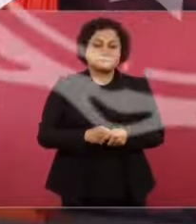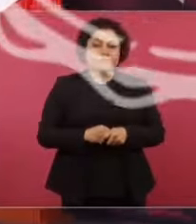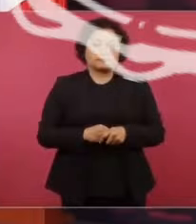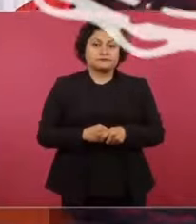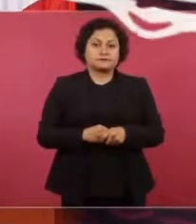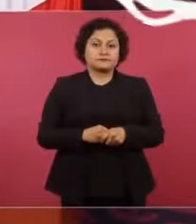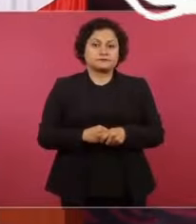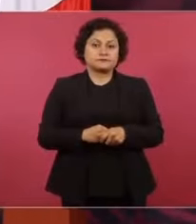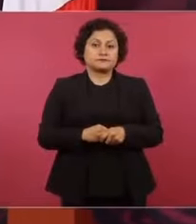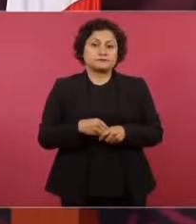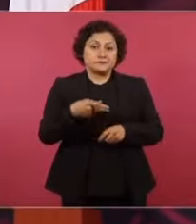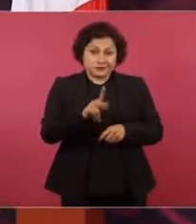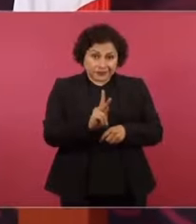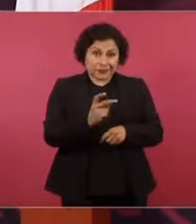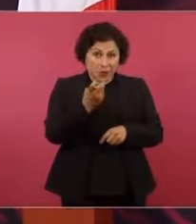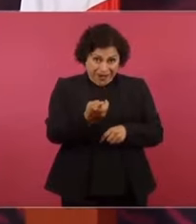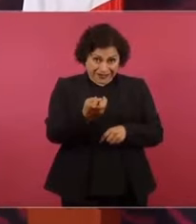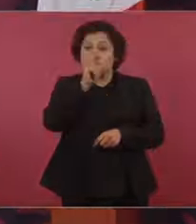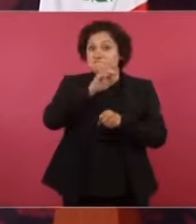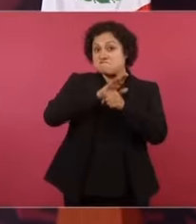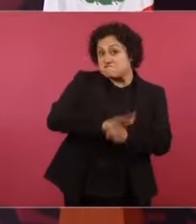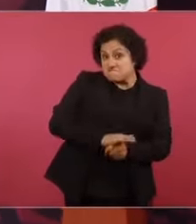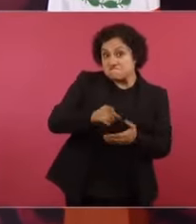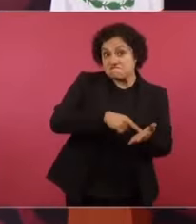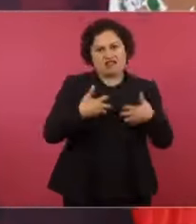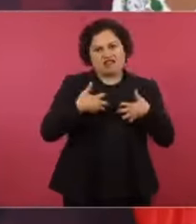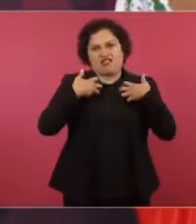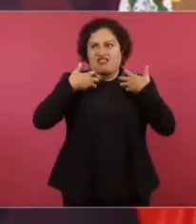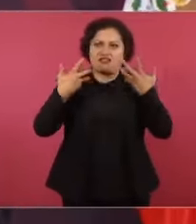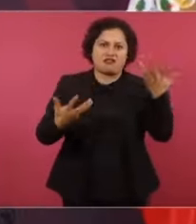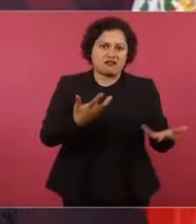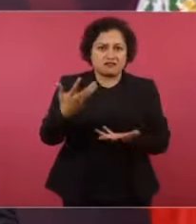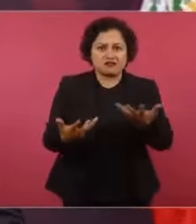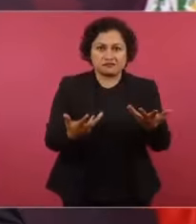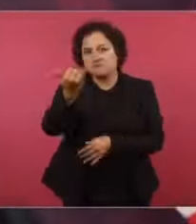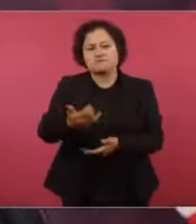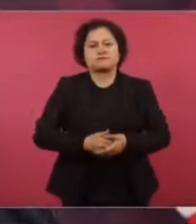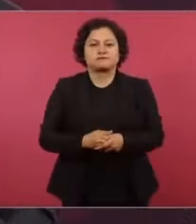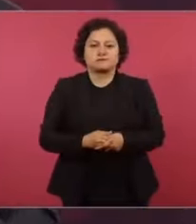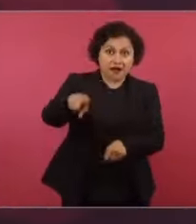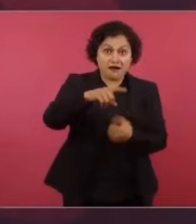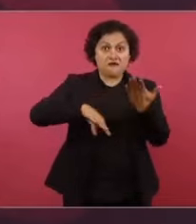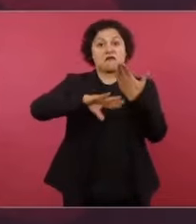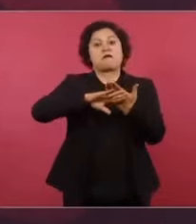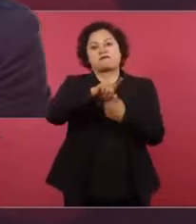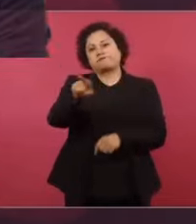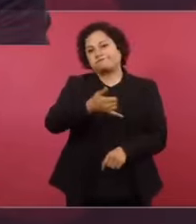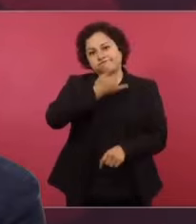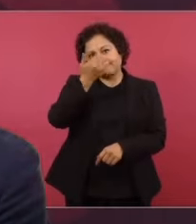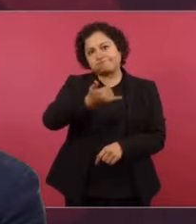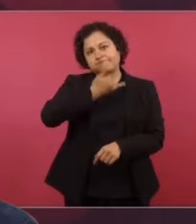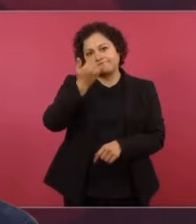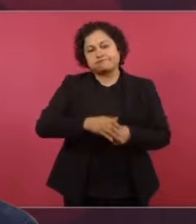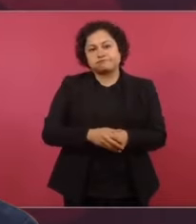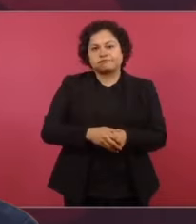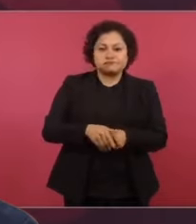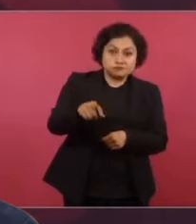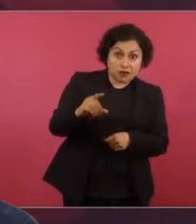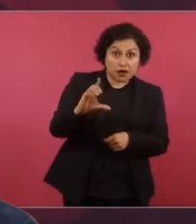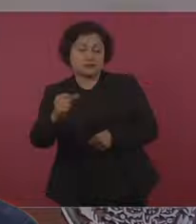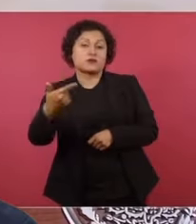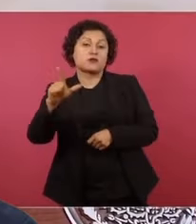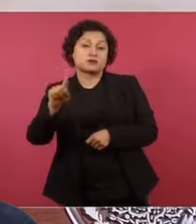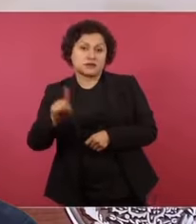Son actos desesperados, irracionales, están cometiendo muchos errores, diario, esclavo y esclavos González,